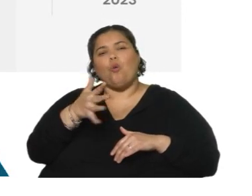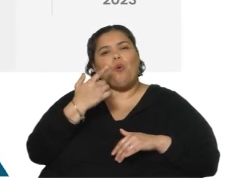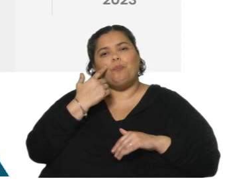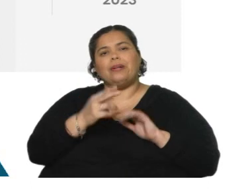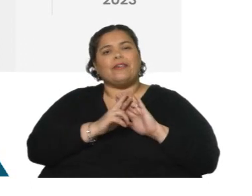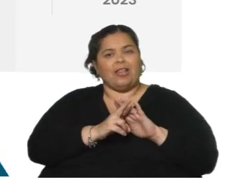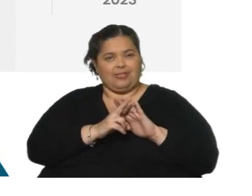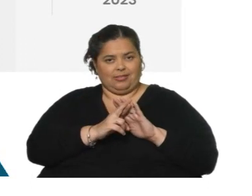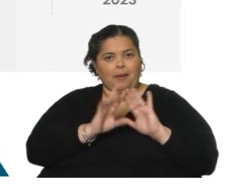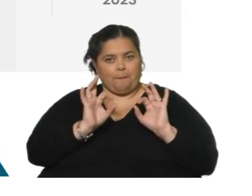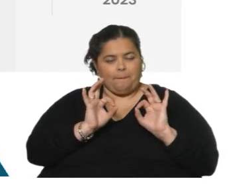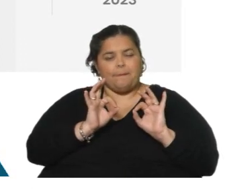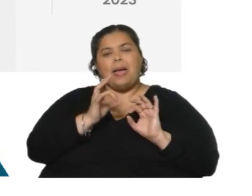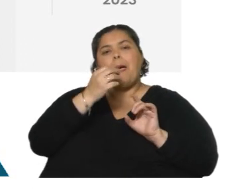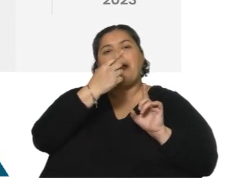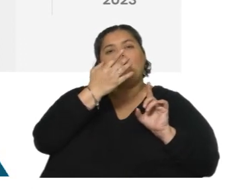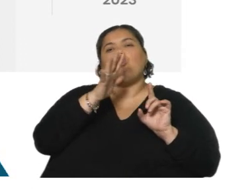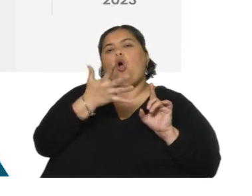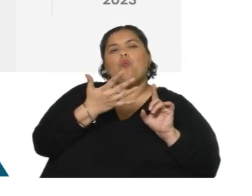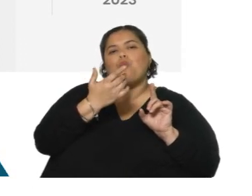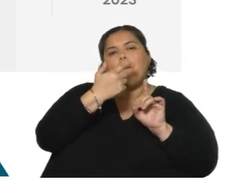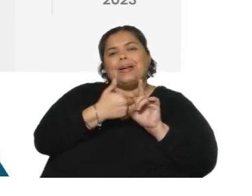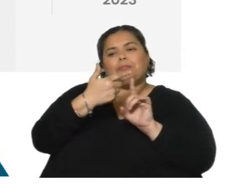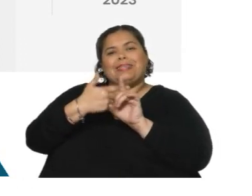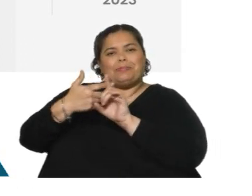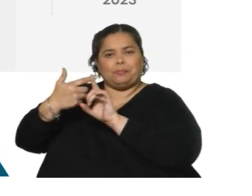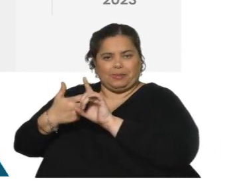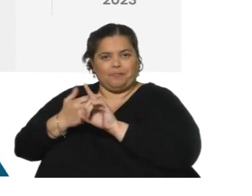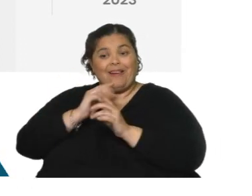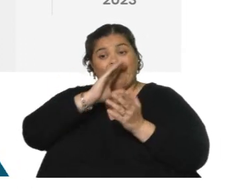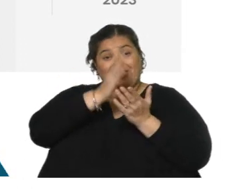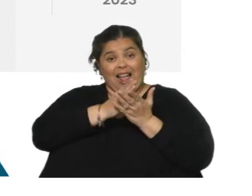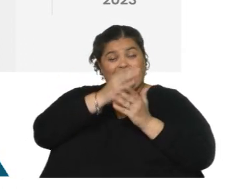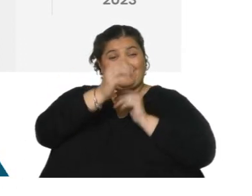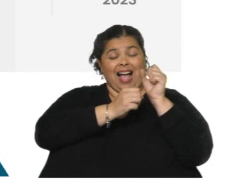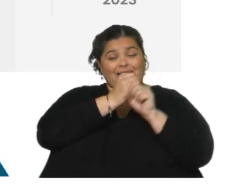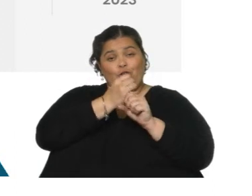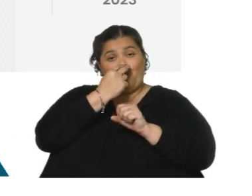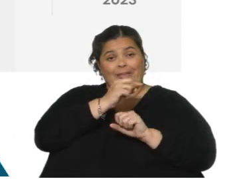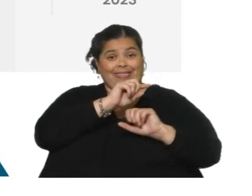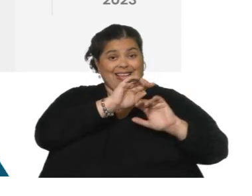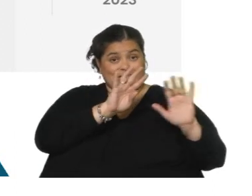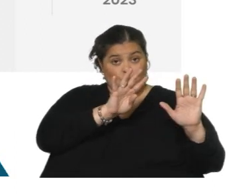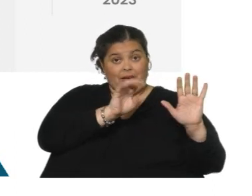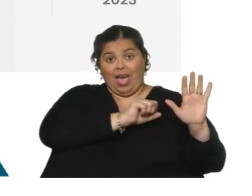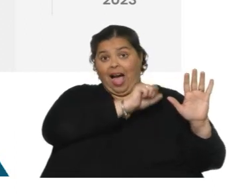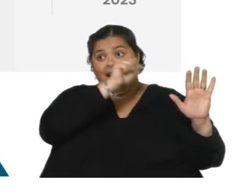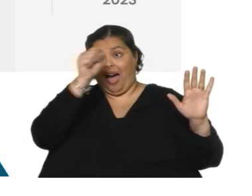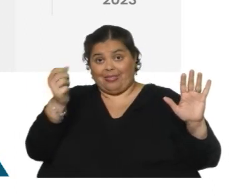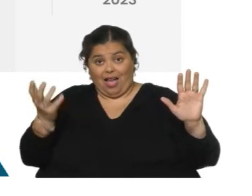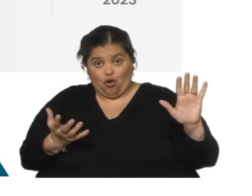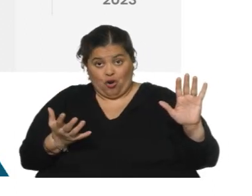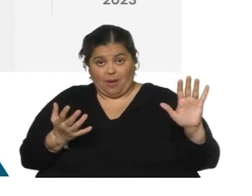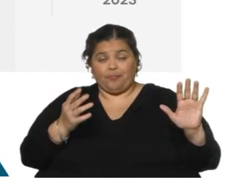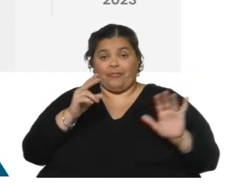el comportamiento mes a mes, estoy desde fines de 2019 mostrando allí hasta este año, no hay